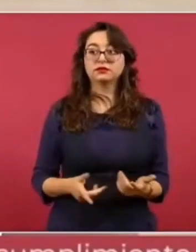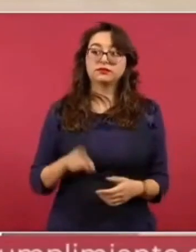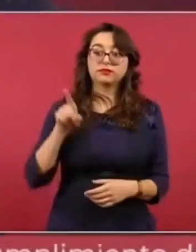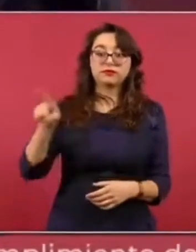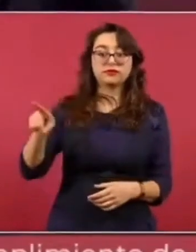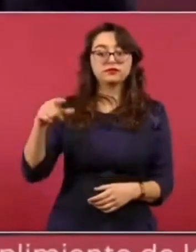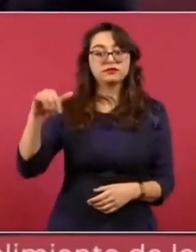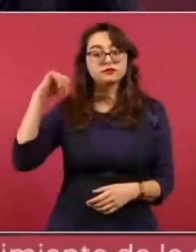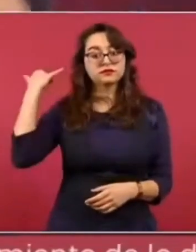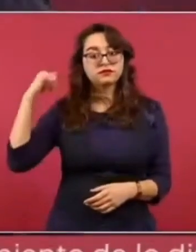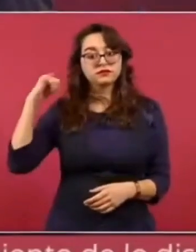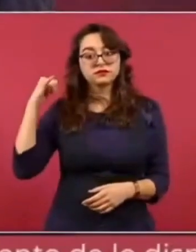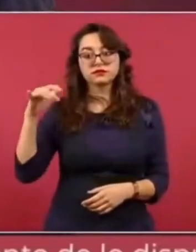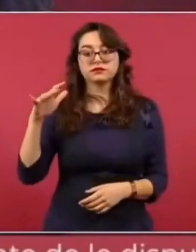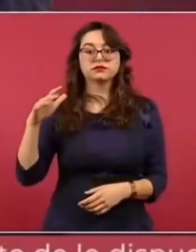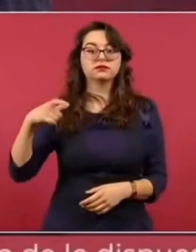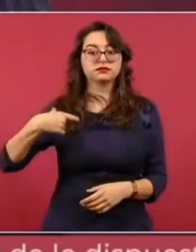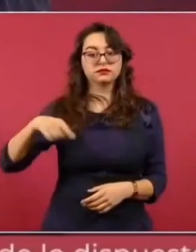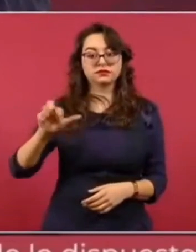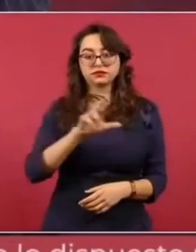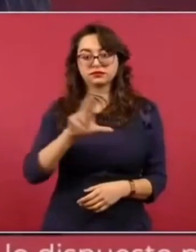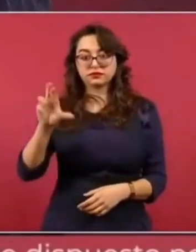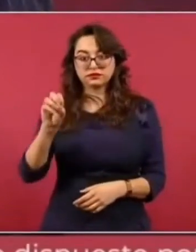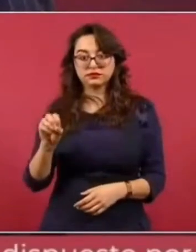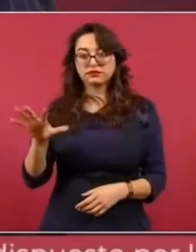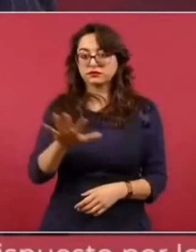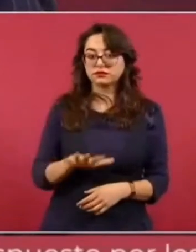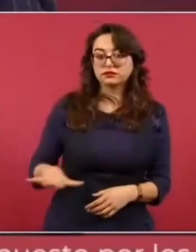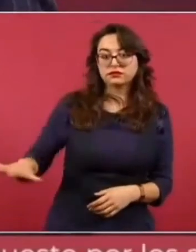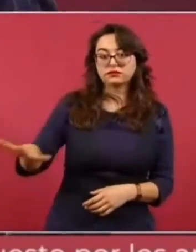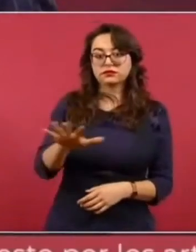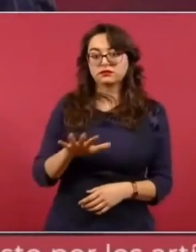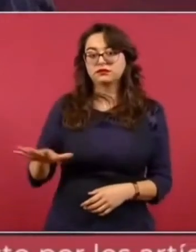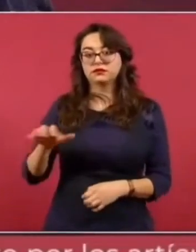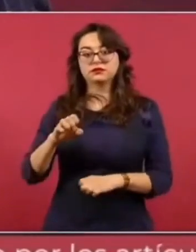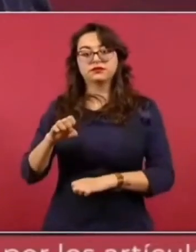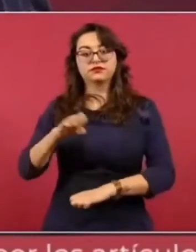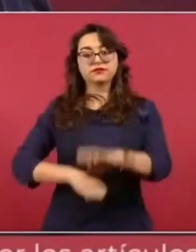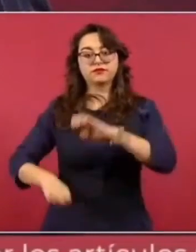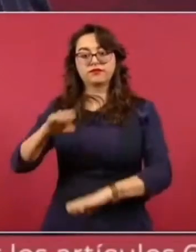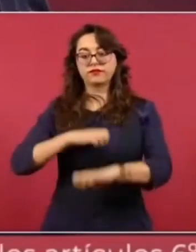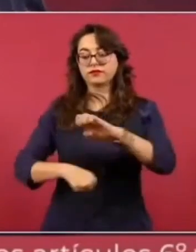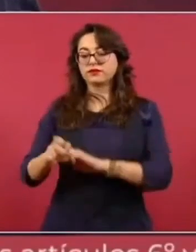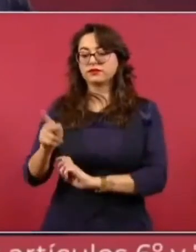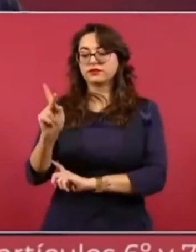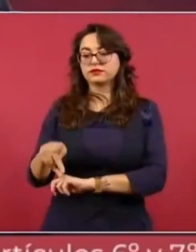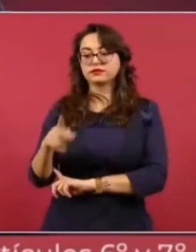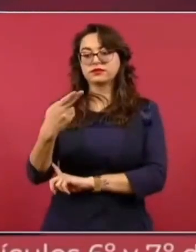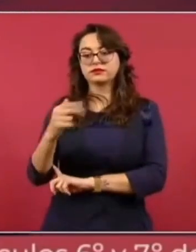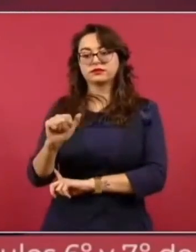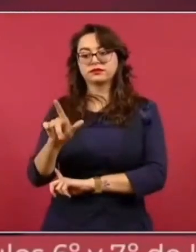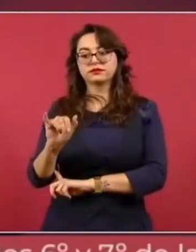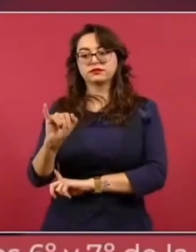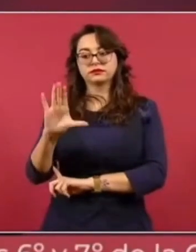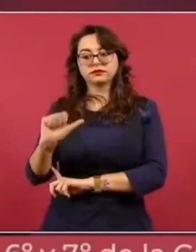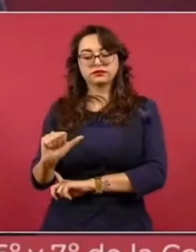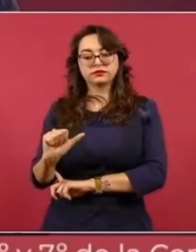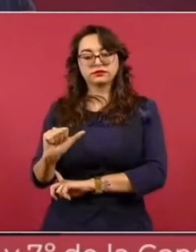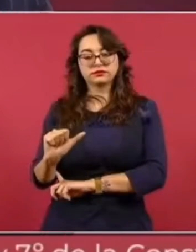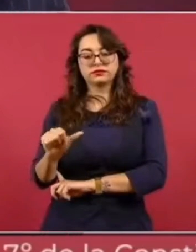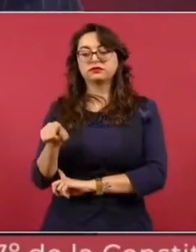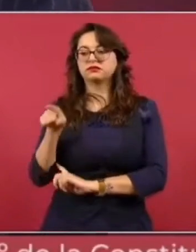de Quintana Roo, que estaban allá explotando un banco